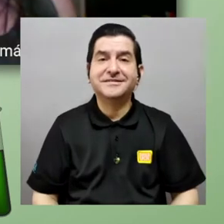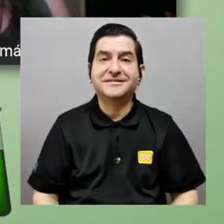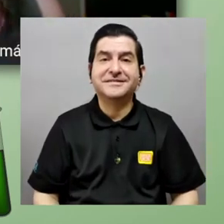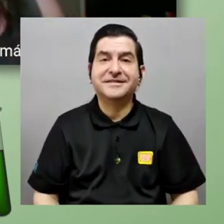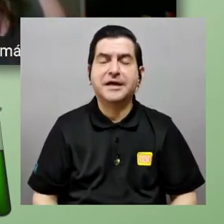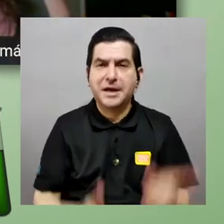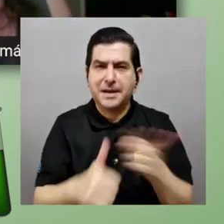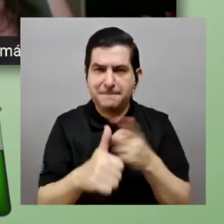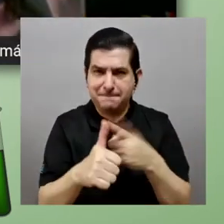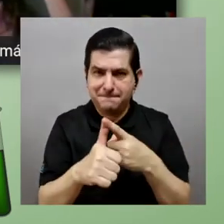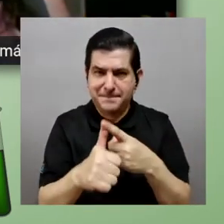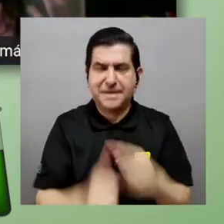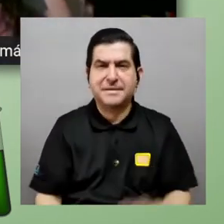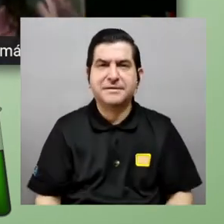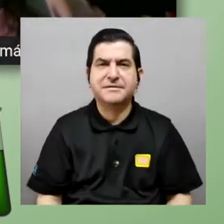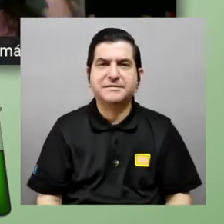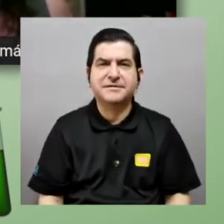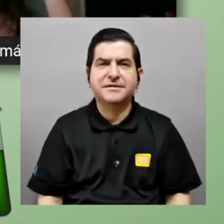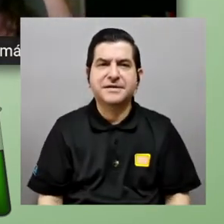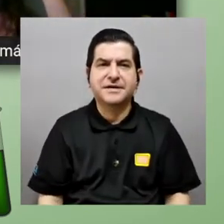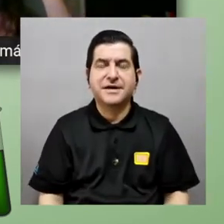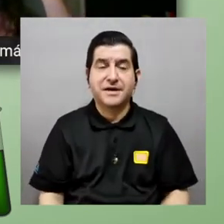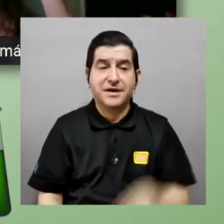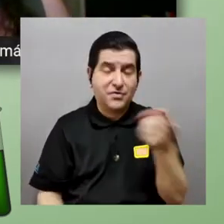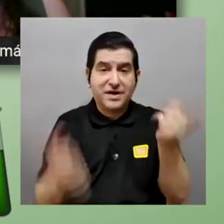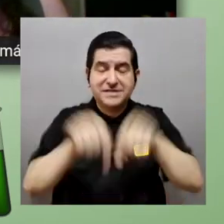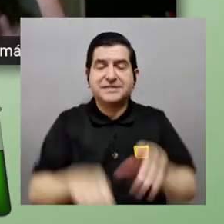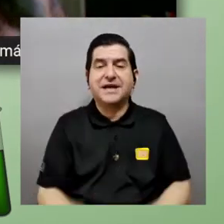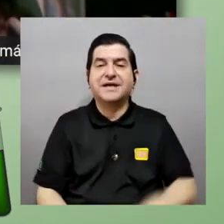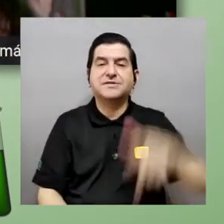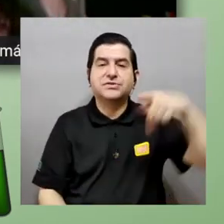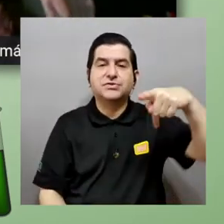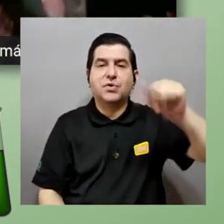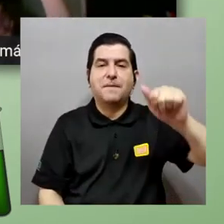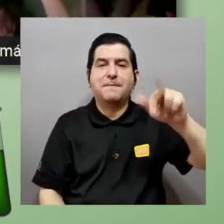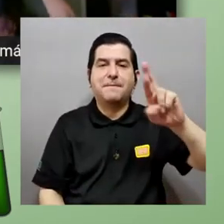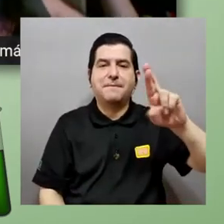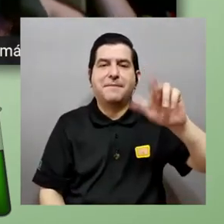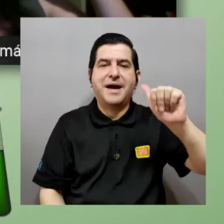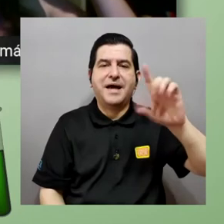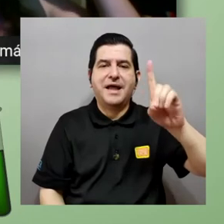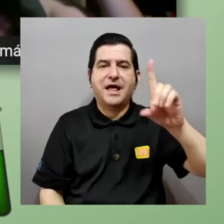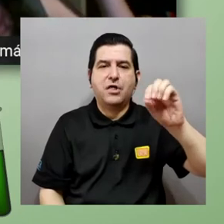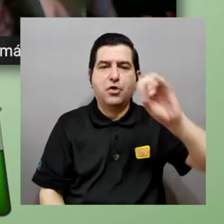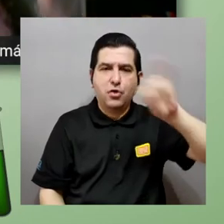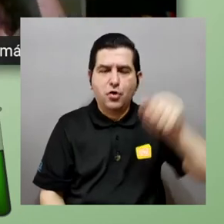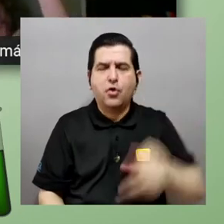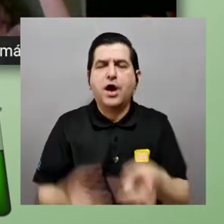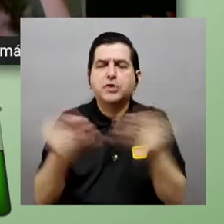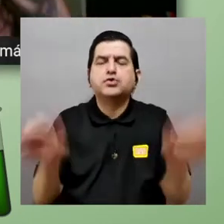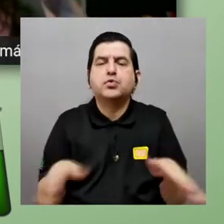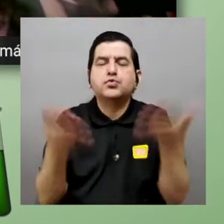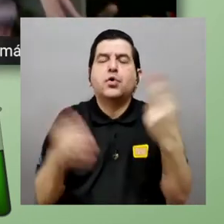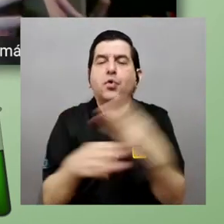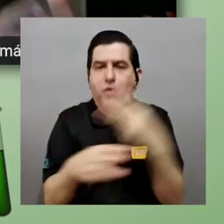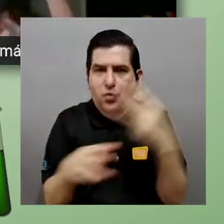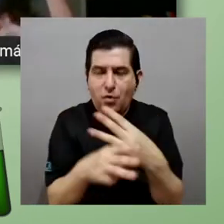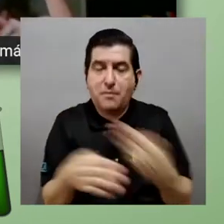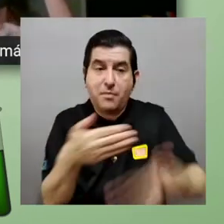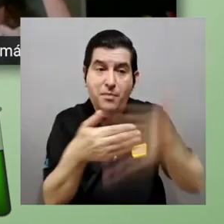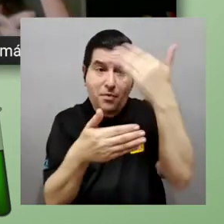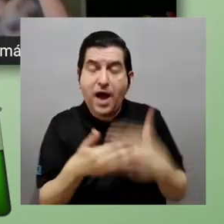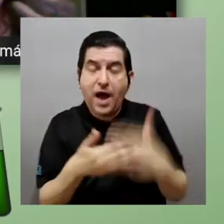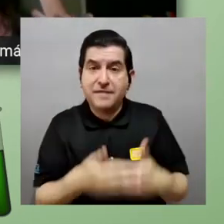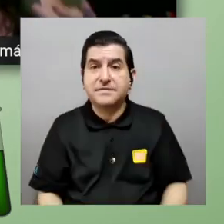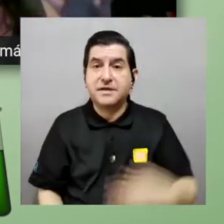voy a primero decir un poquito lo de la paradoja de russell y digamos cómo se solucionó matemáticamente hablando antes